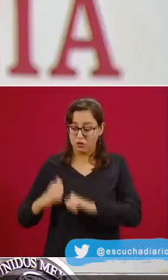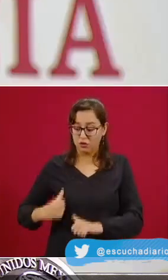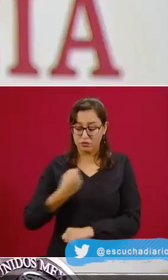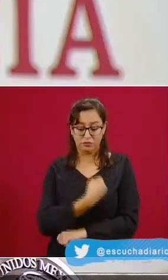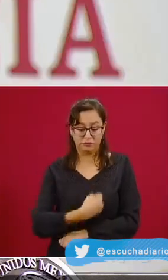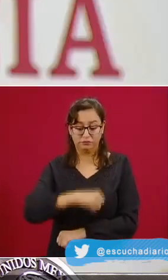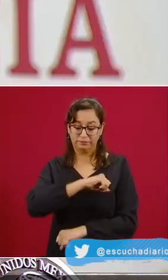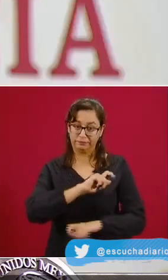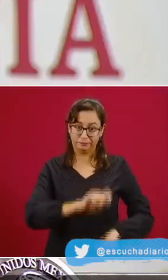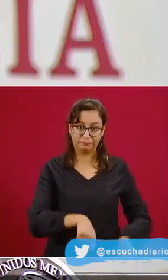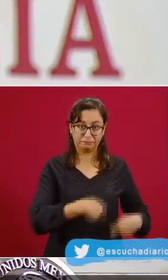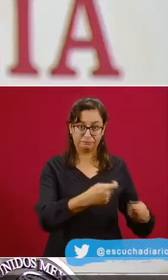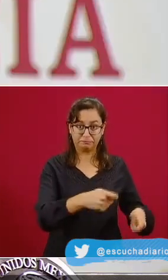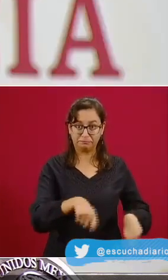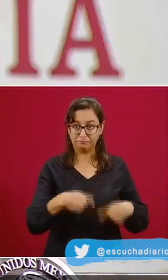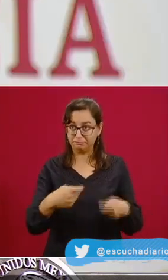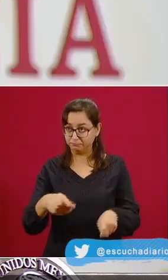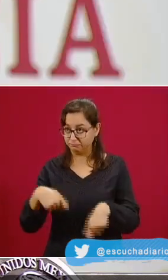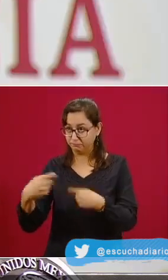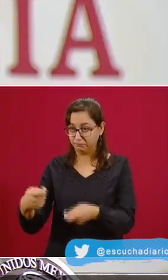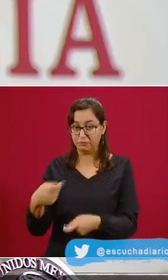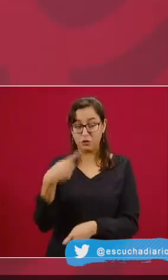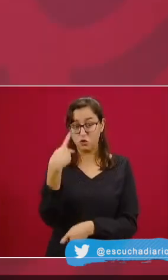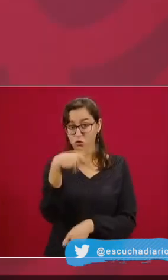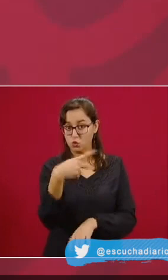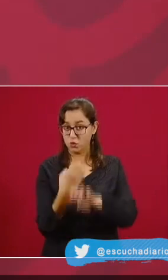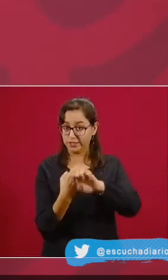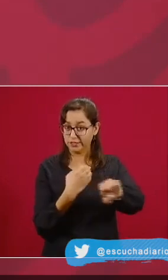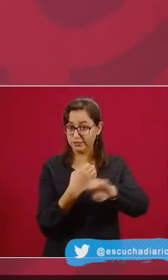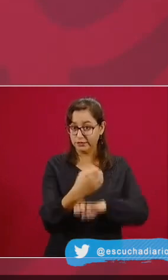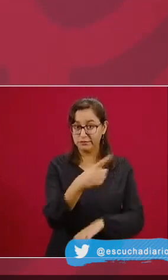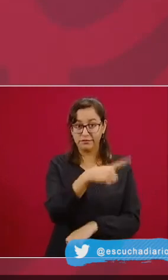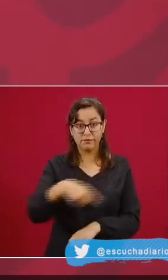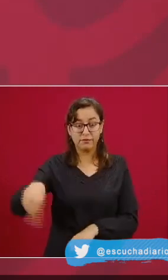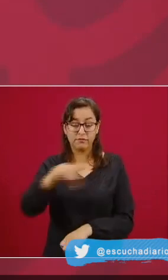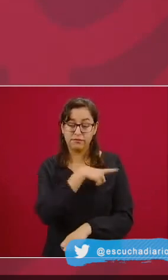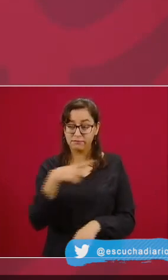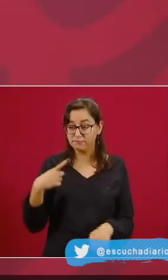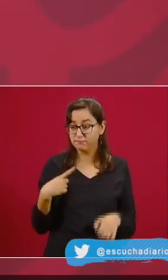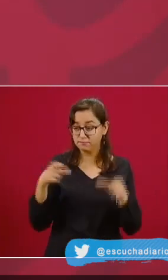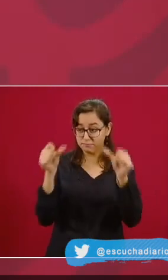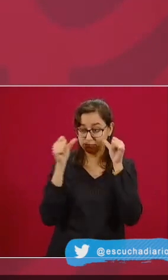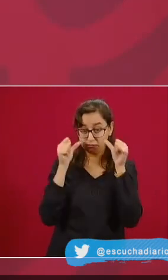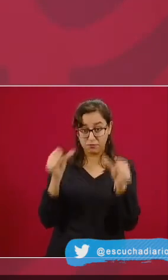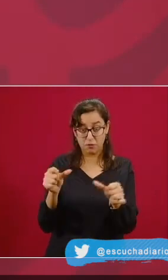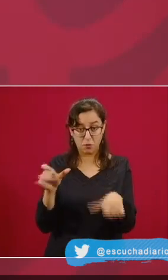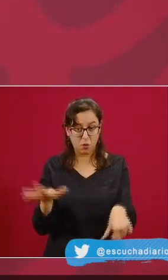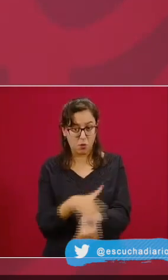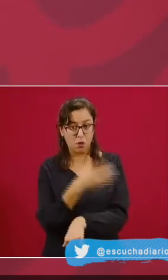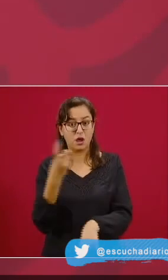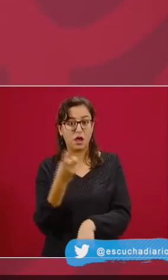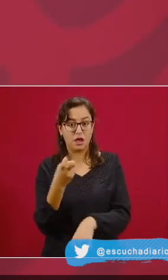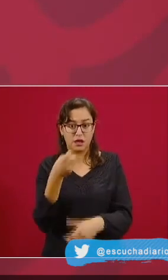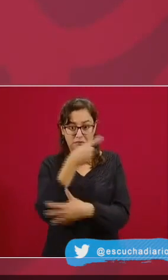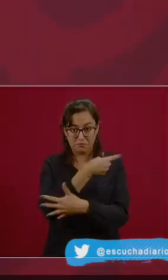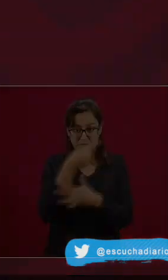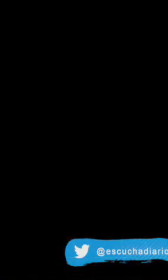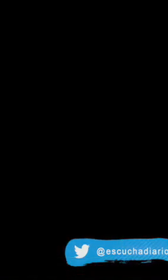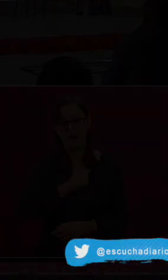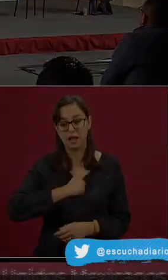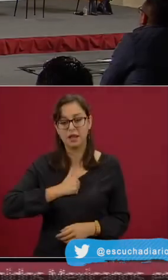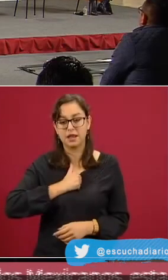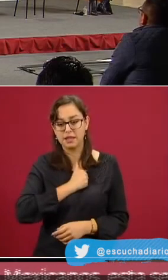también advierte que hay una reducción sostenida del virus en 27 estados del país, situación que califica como alentadora.